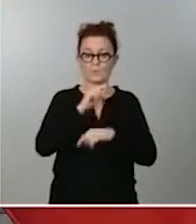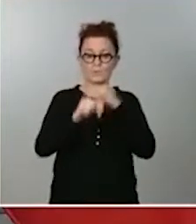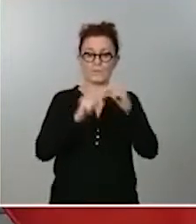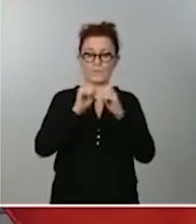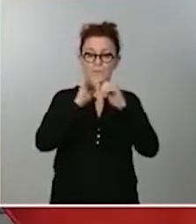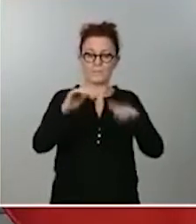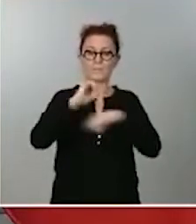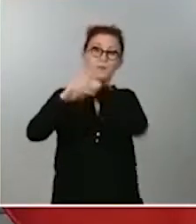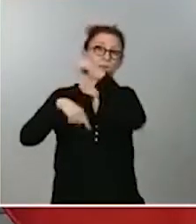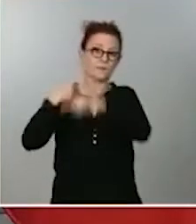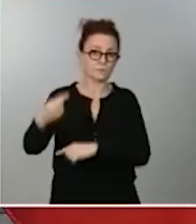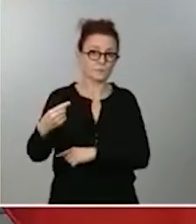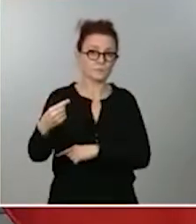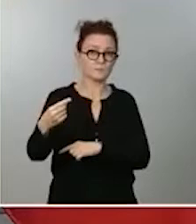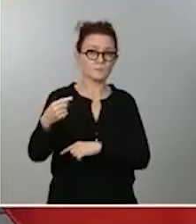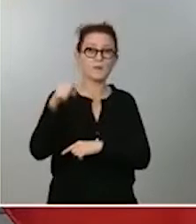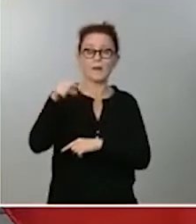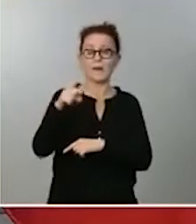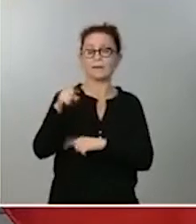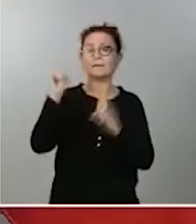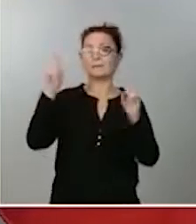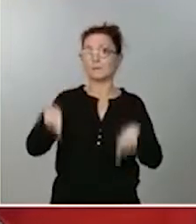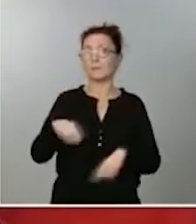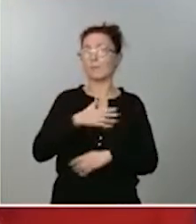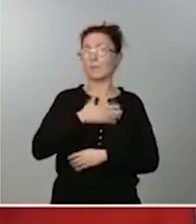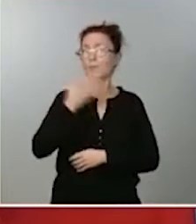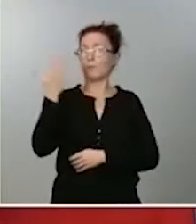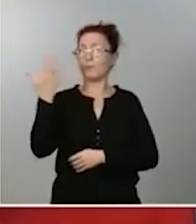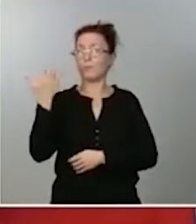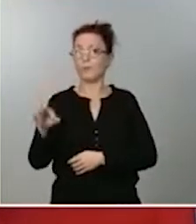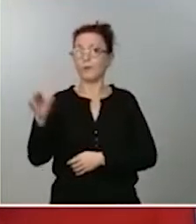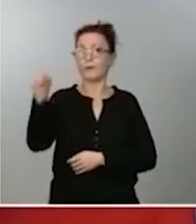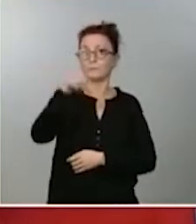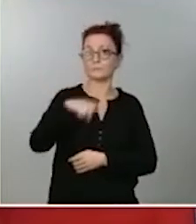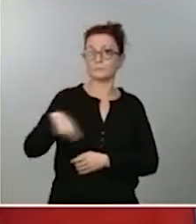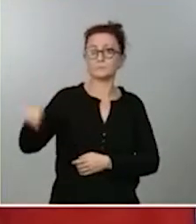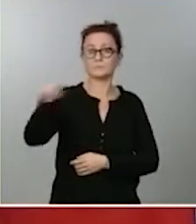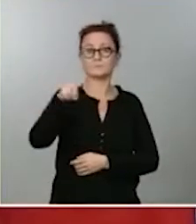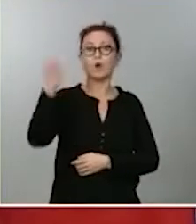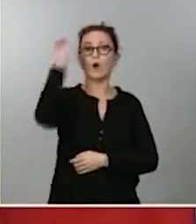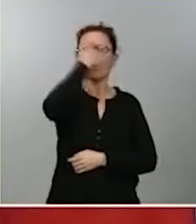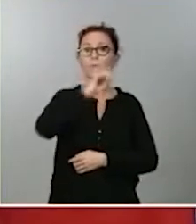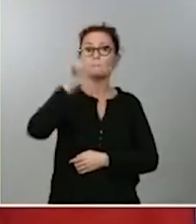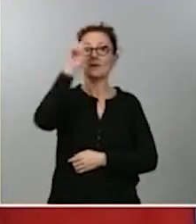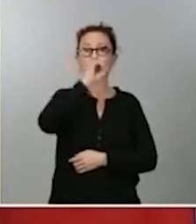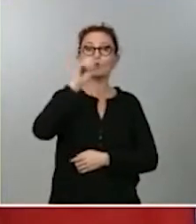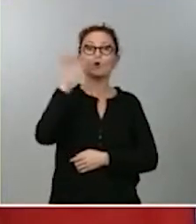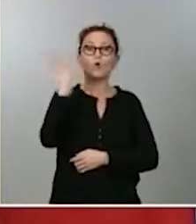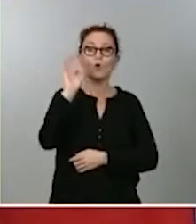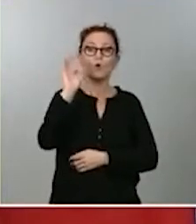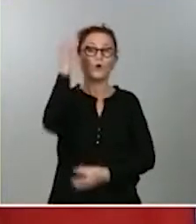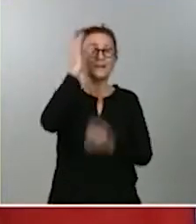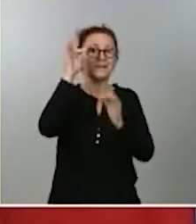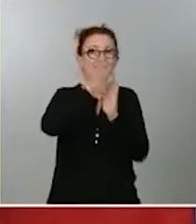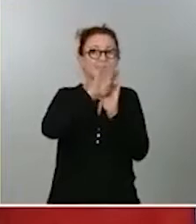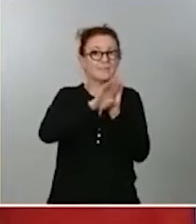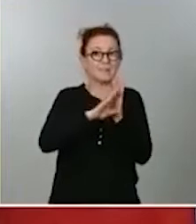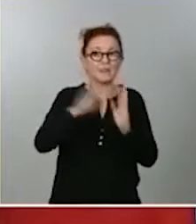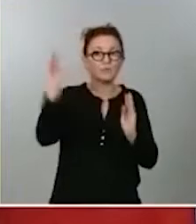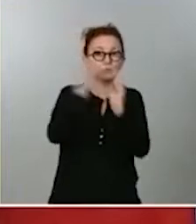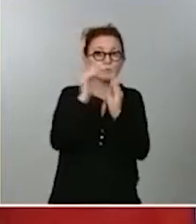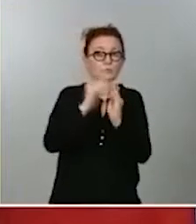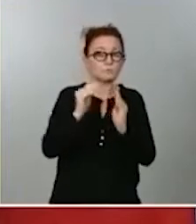reserva también ahí una capacidad para poder dar la opinión y trasladar criterios respecto a esta consideración.